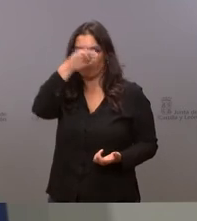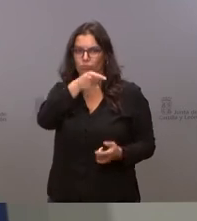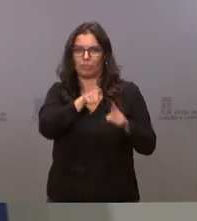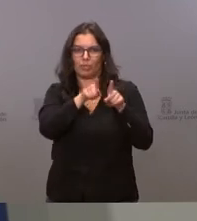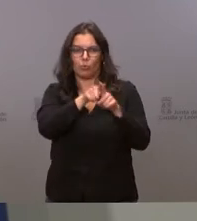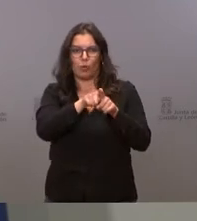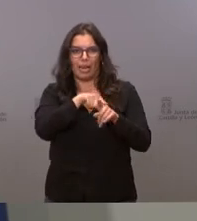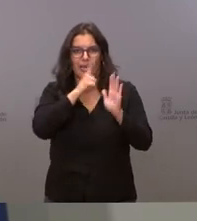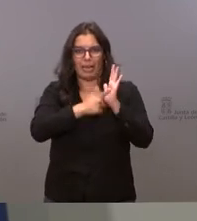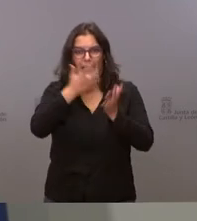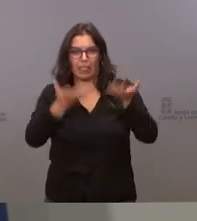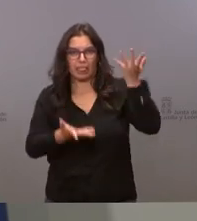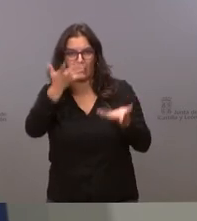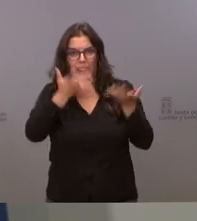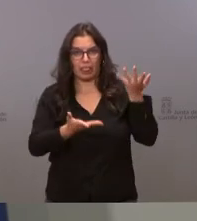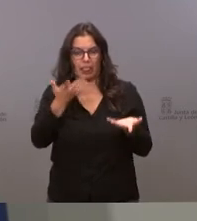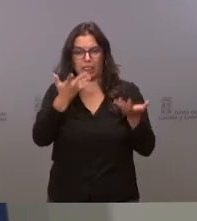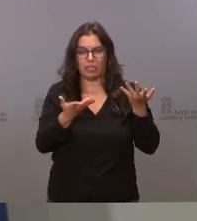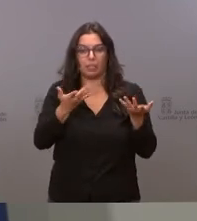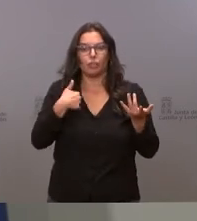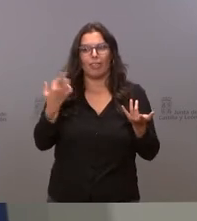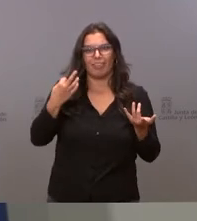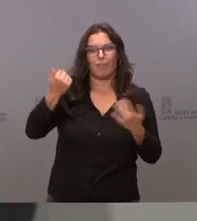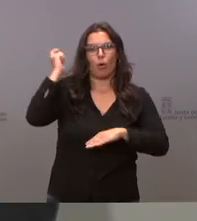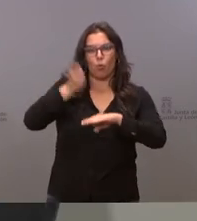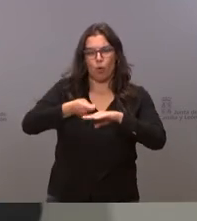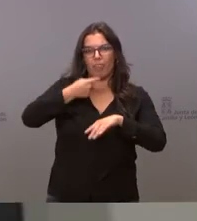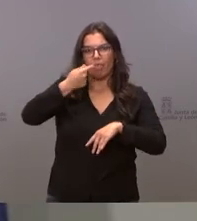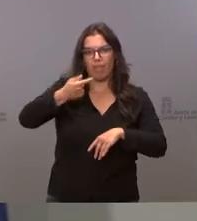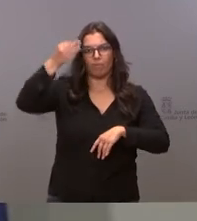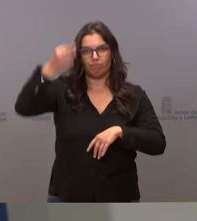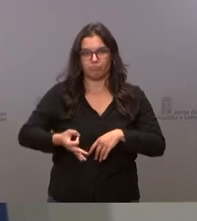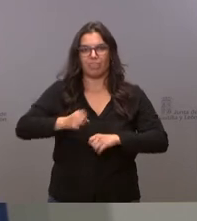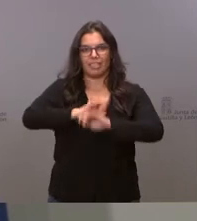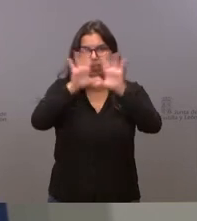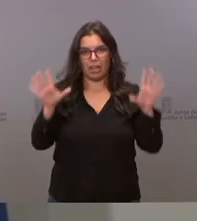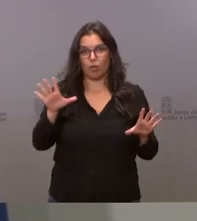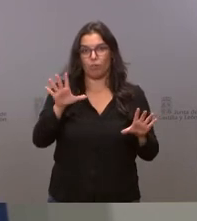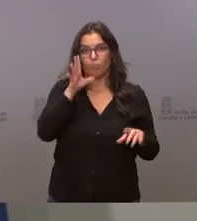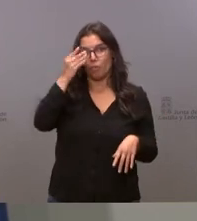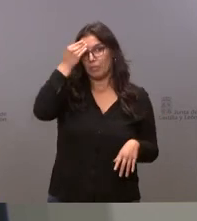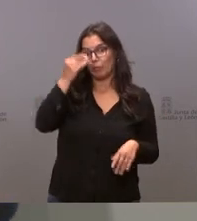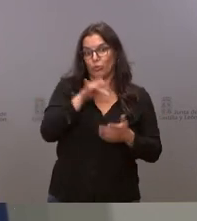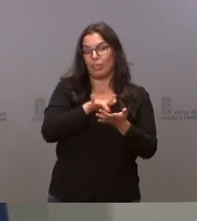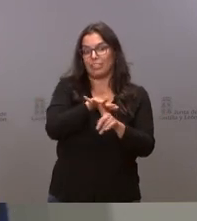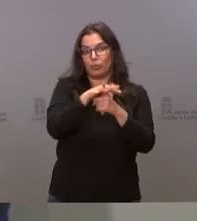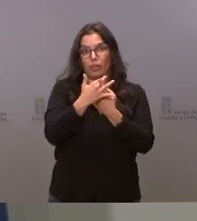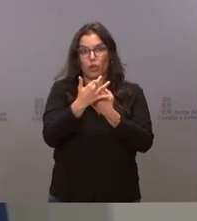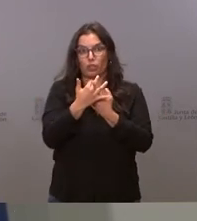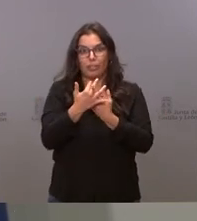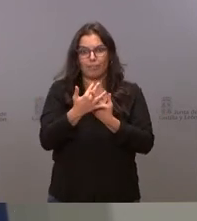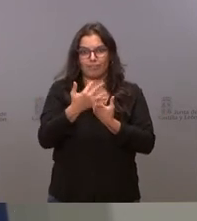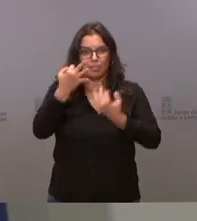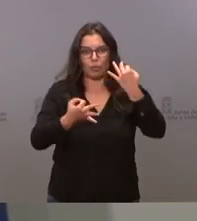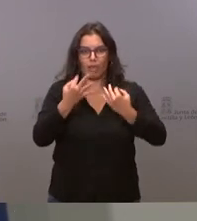quien ha de resolverla es el tribunal por eso vamos a los tribunales porque entendemos que hay una situación de inseguridad